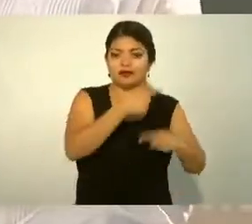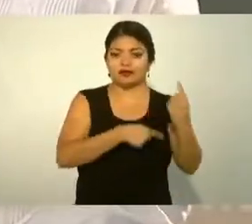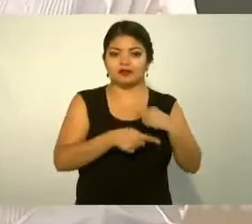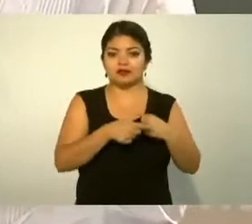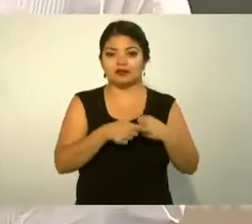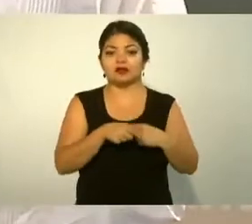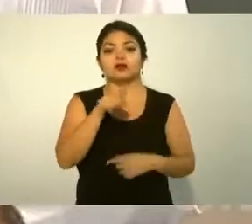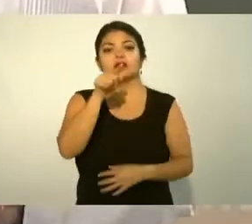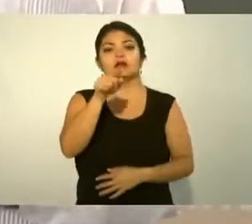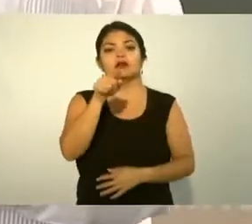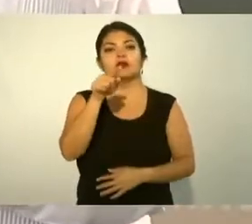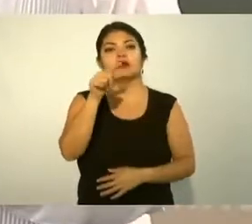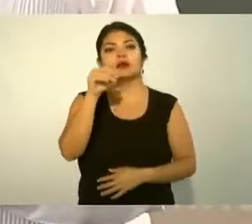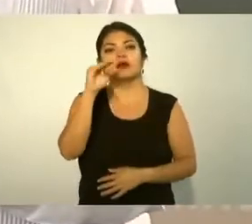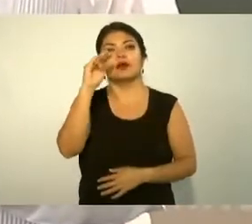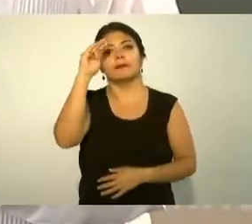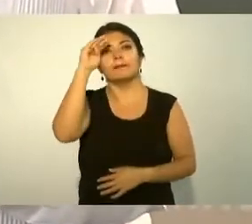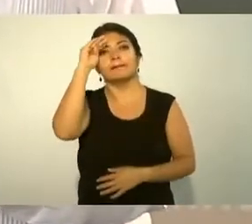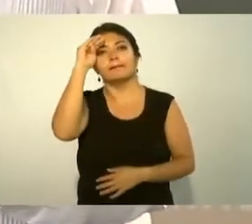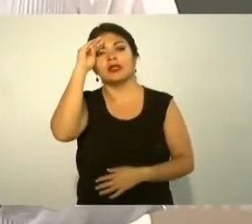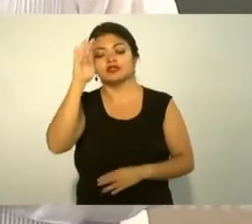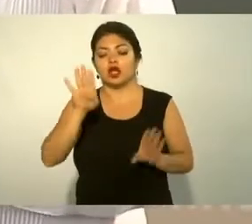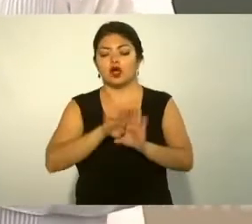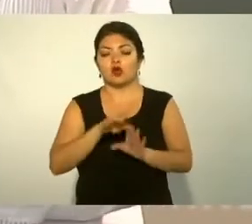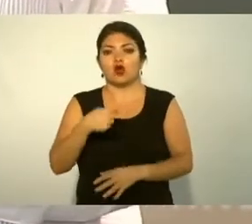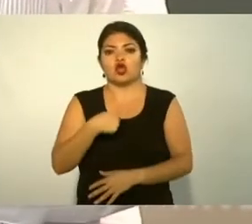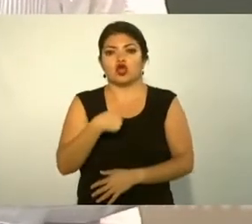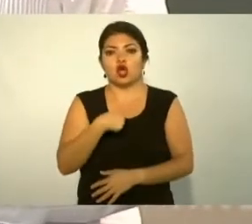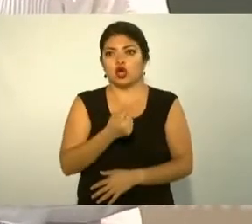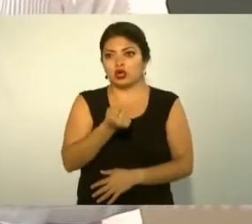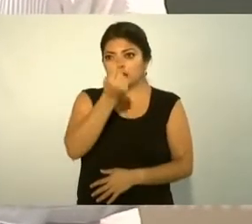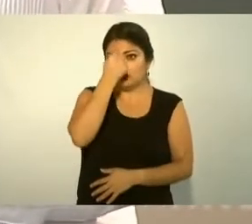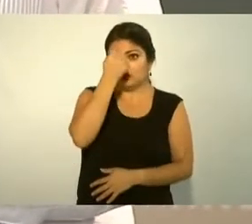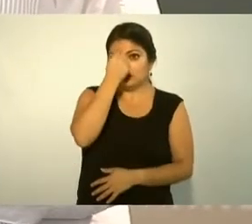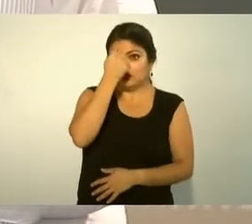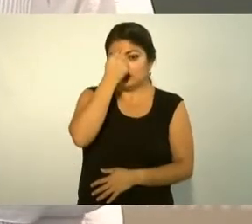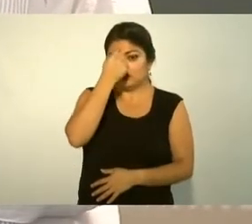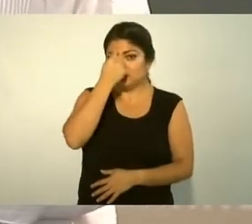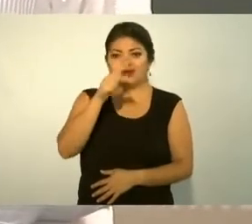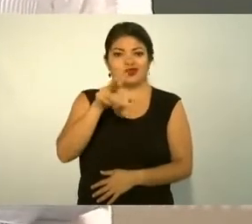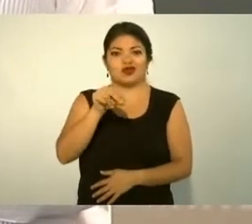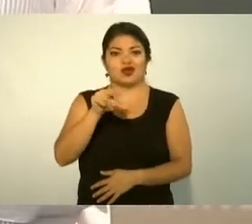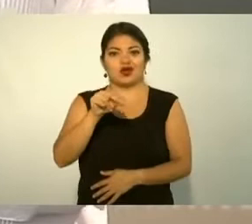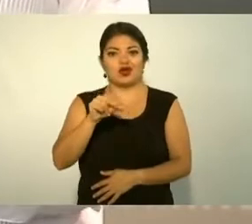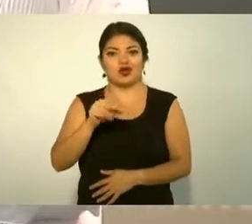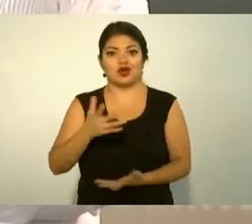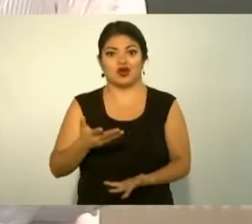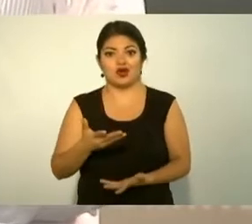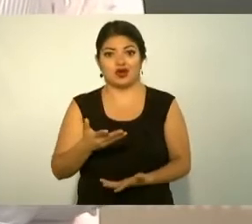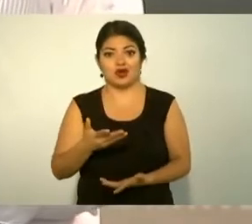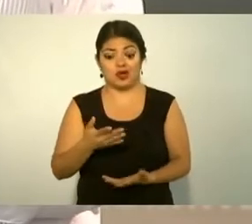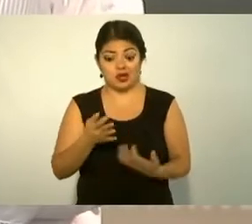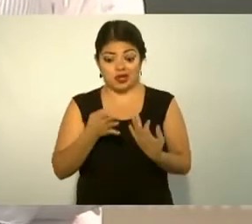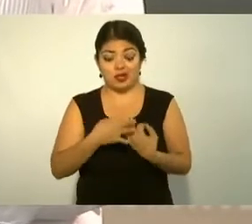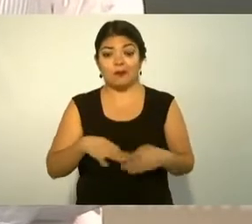es obsesión es que no hay que olvidar